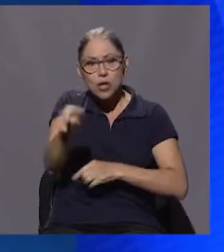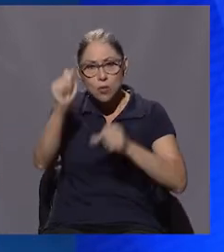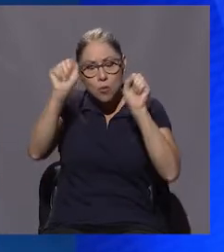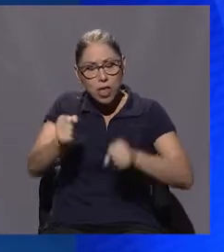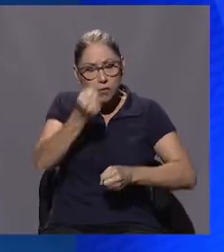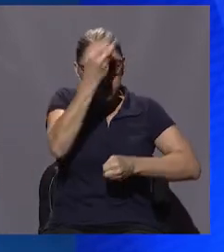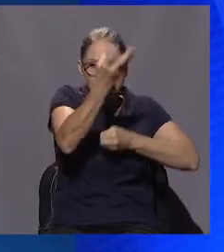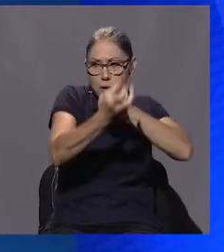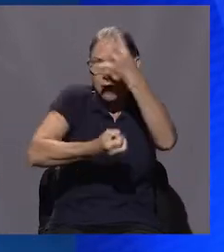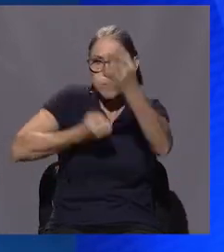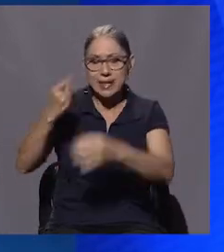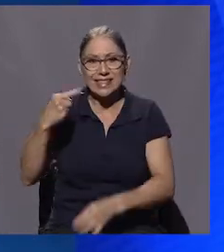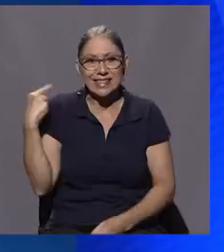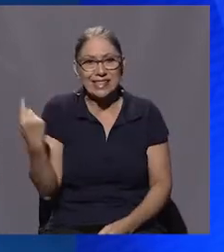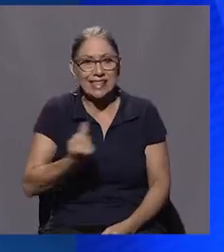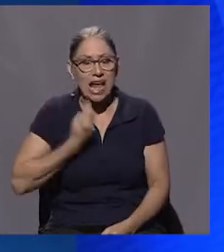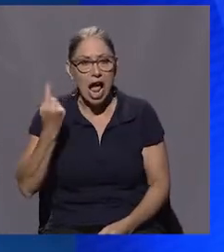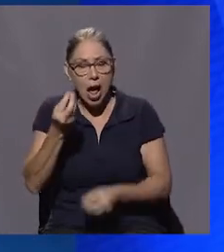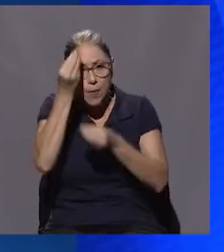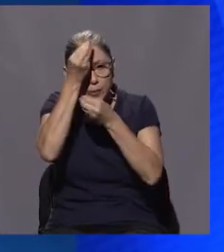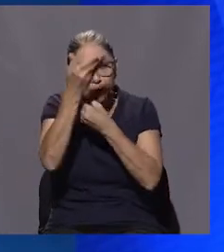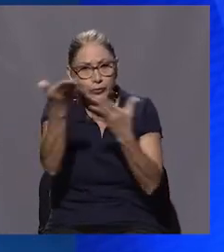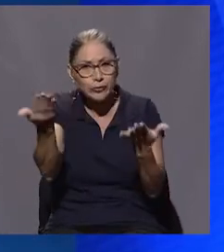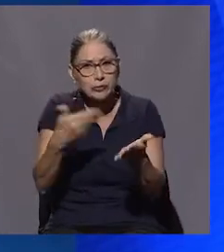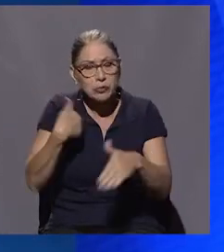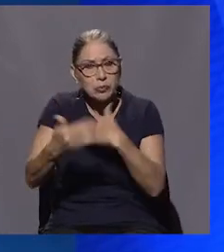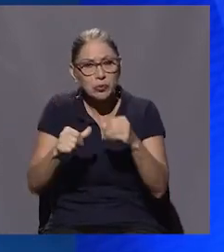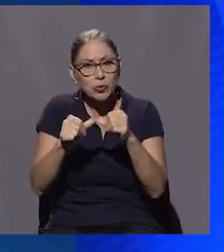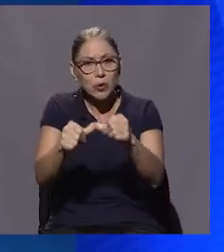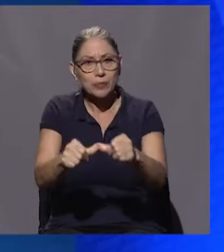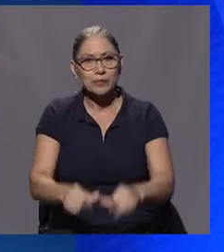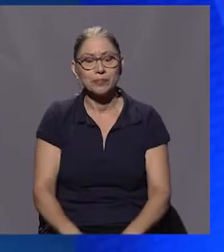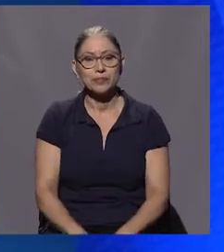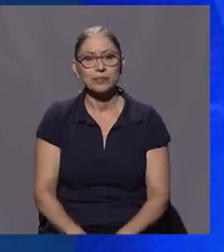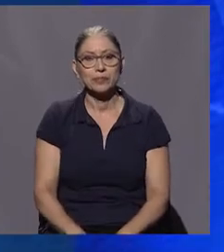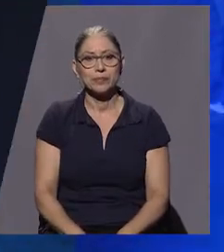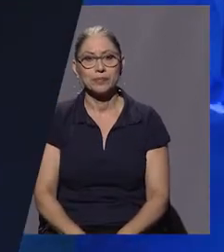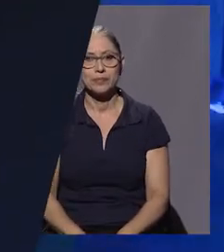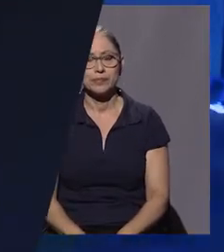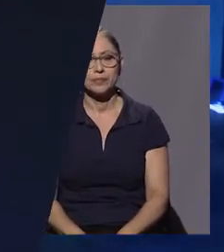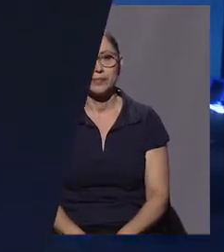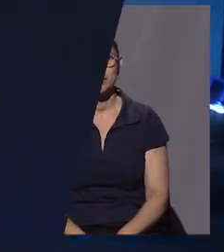usted puede tener todas las voces siempre. Regresamos. Estamos en Especiales Buggarelli.